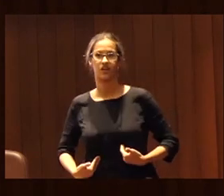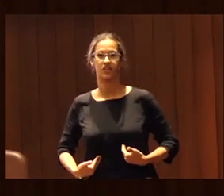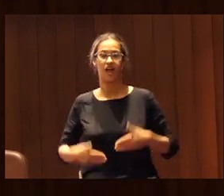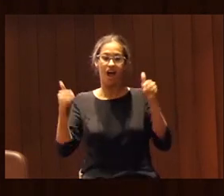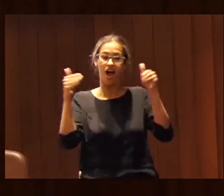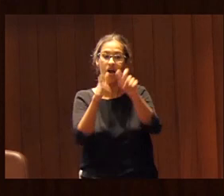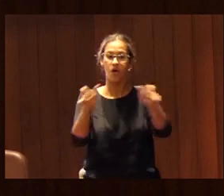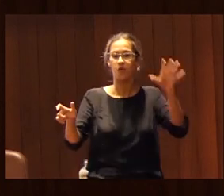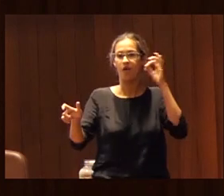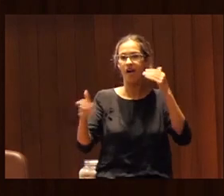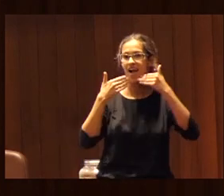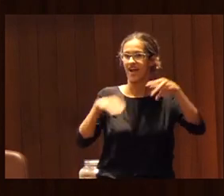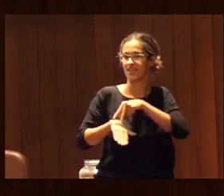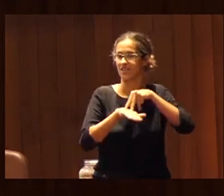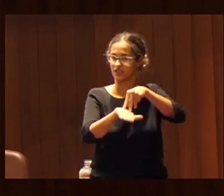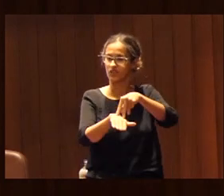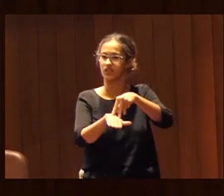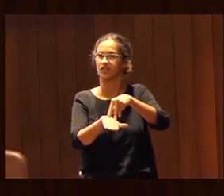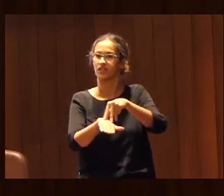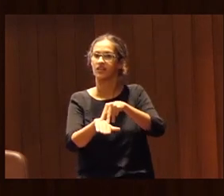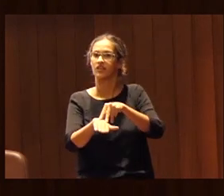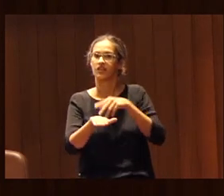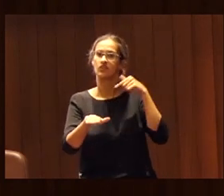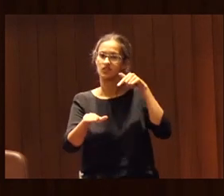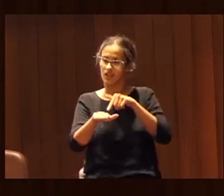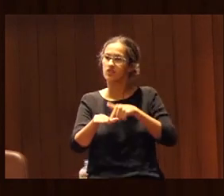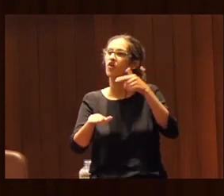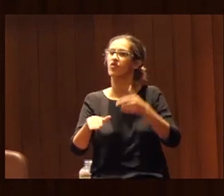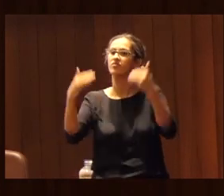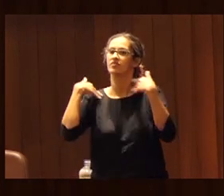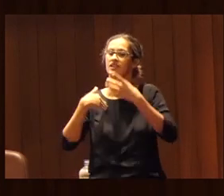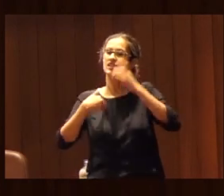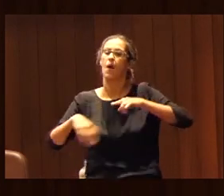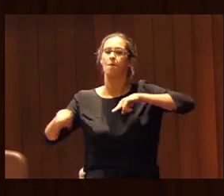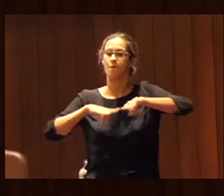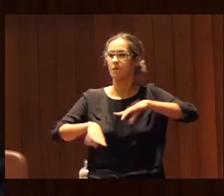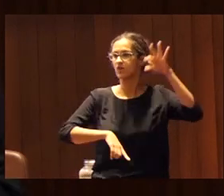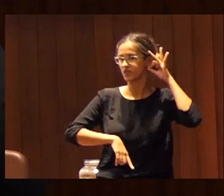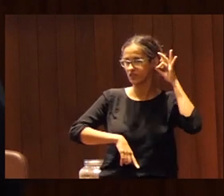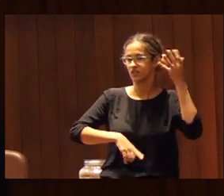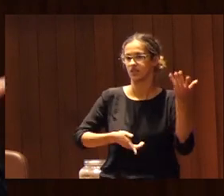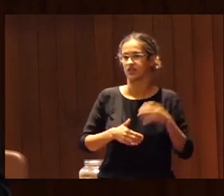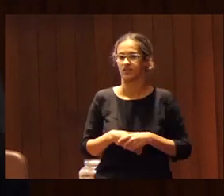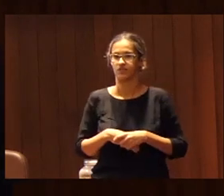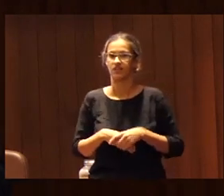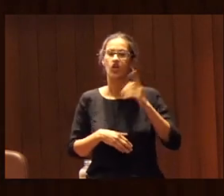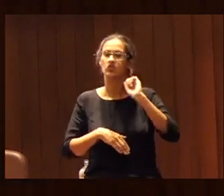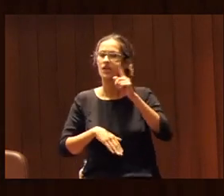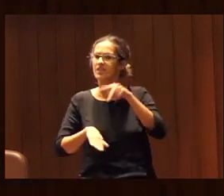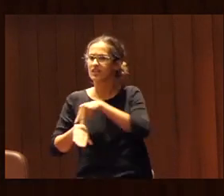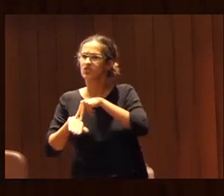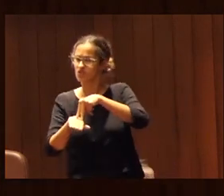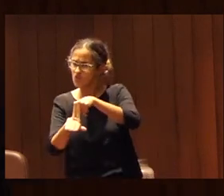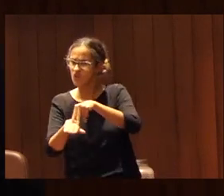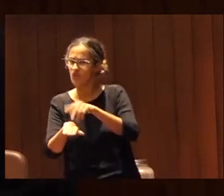y eso se hace de forma consciente a través de las propias monitoras también es un proceso consciente no solo es hacer surf es algo